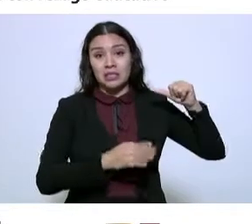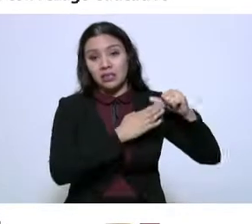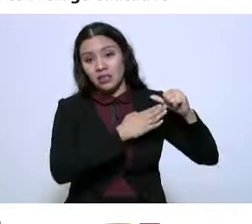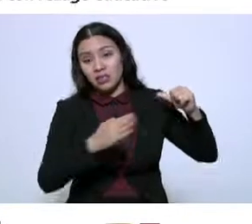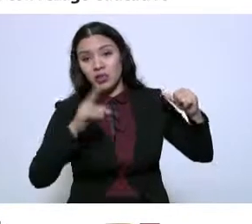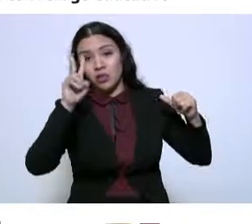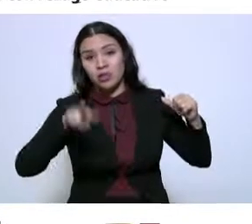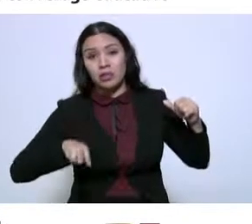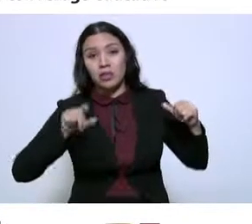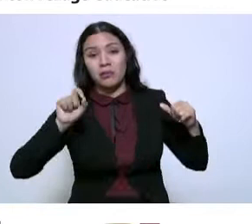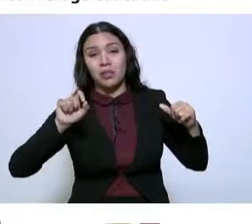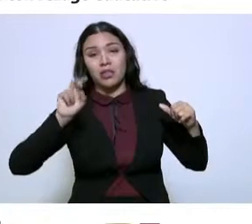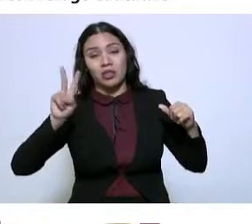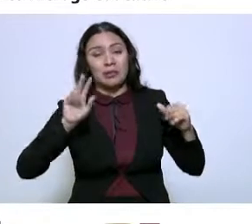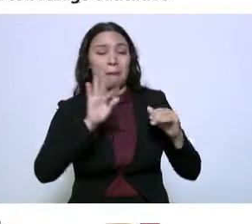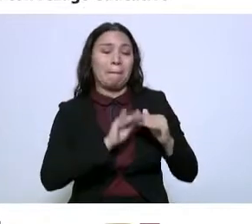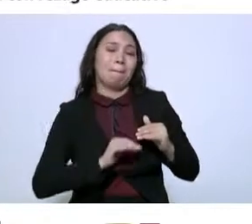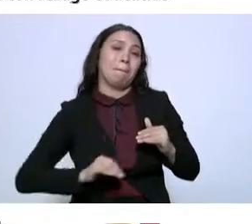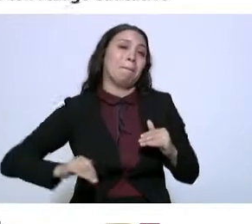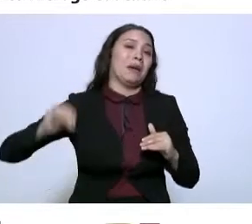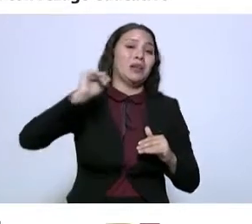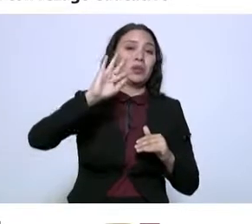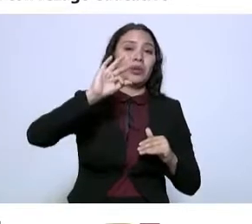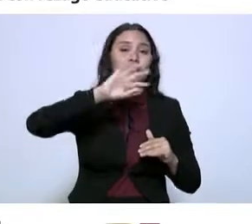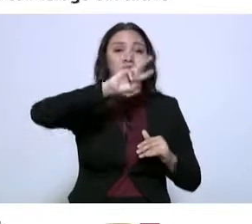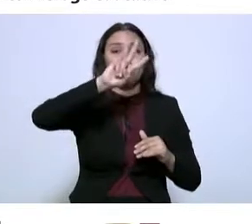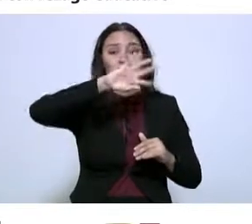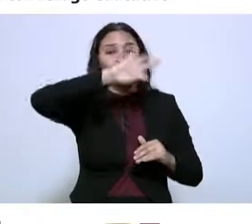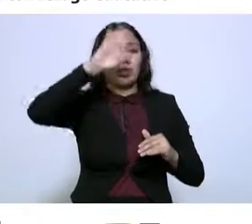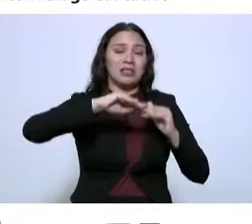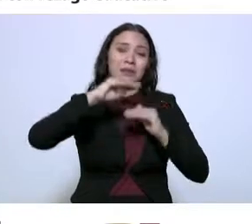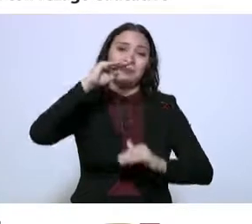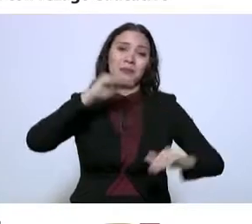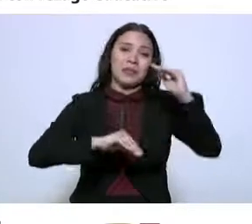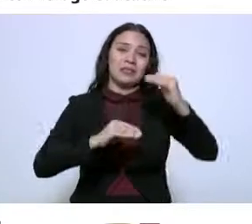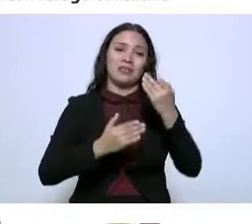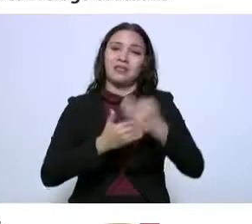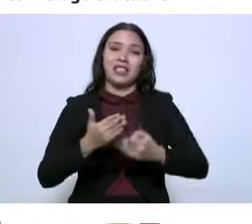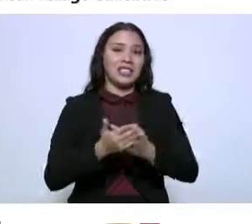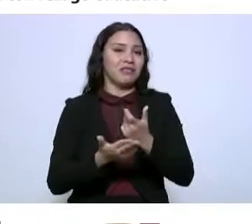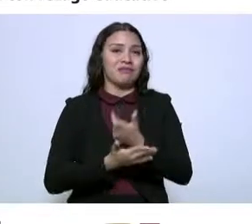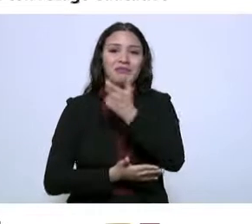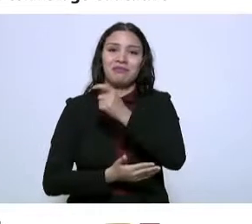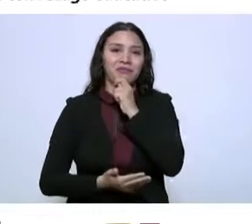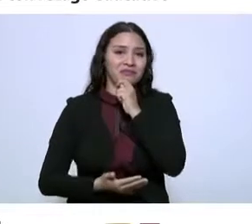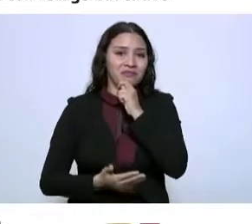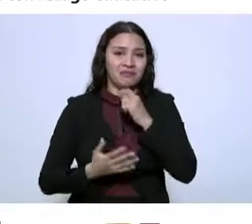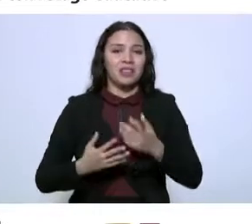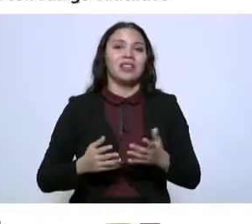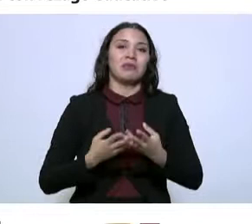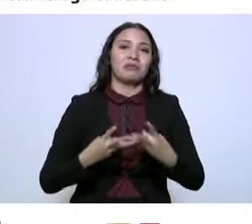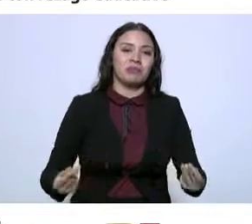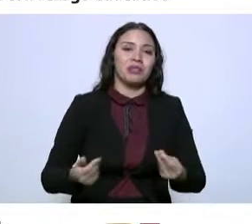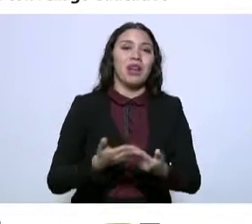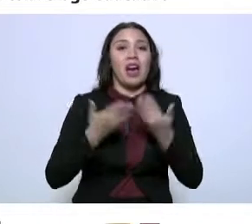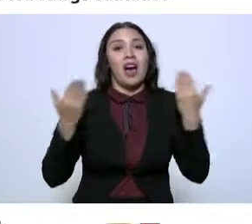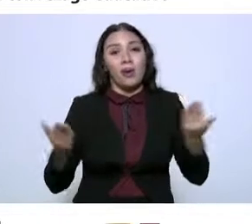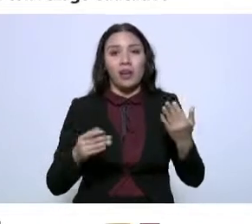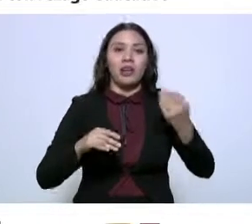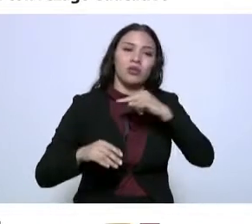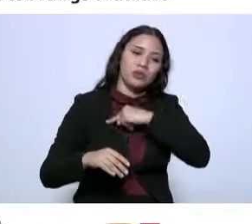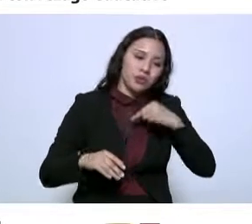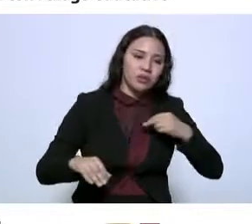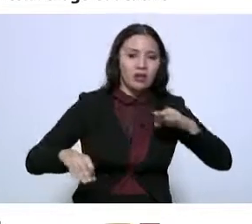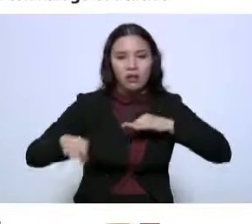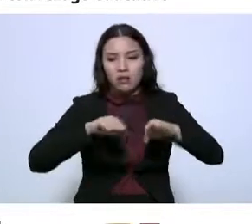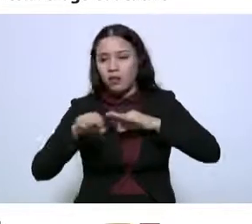se incrementó en un 43 por ciento esta deuda. Con la información que contamos a la fecha, que se está trabajando y recibiendo todavía